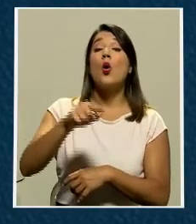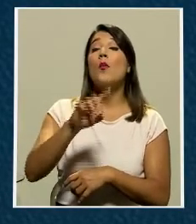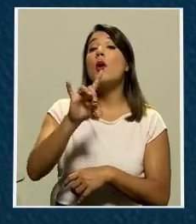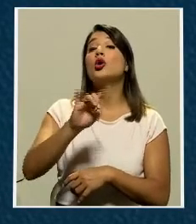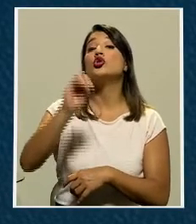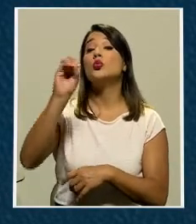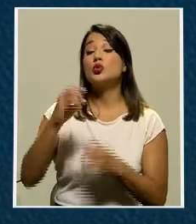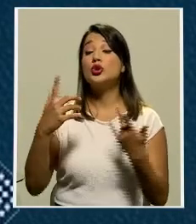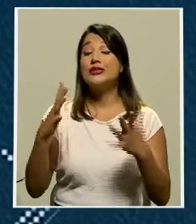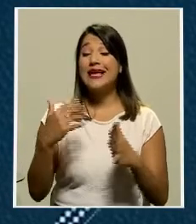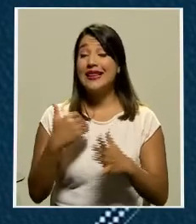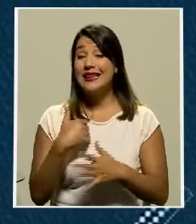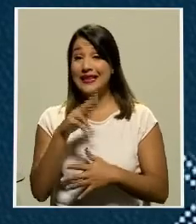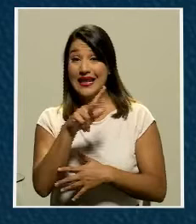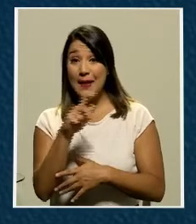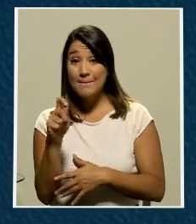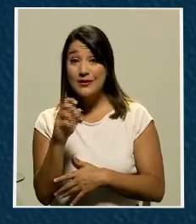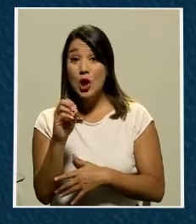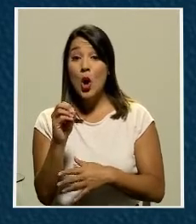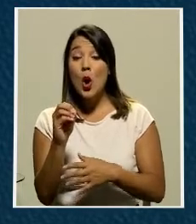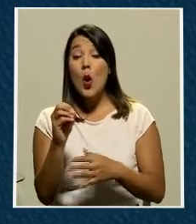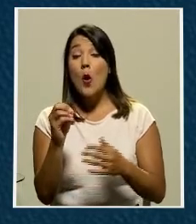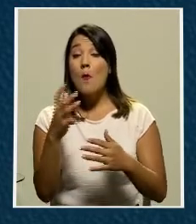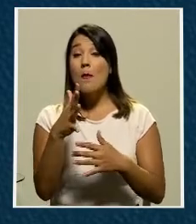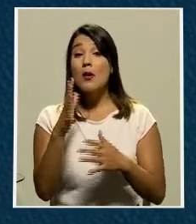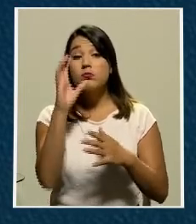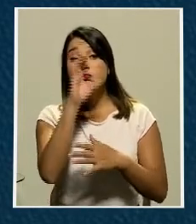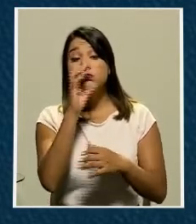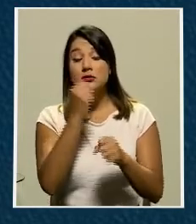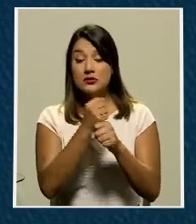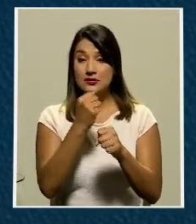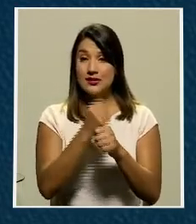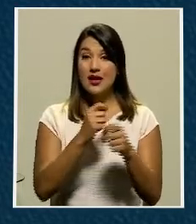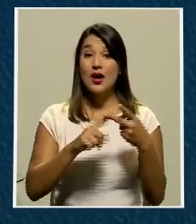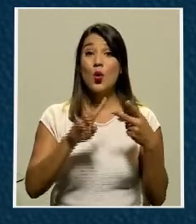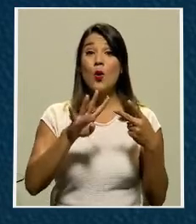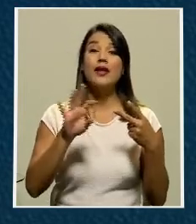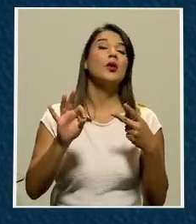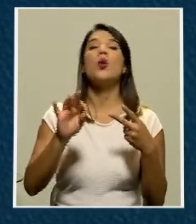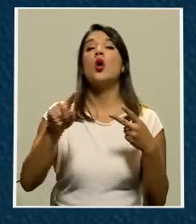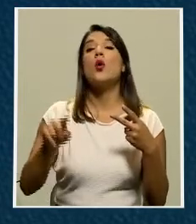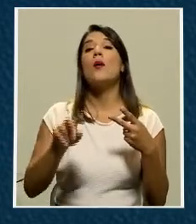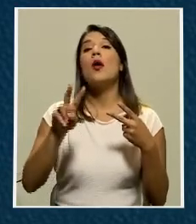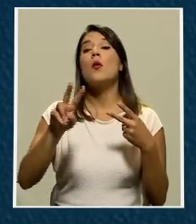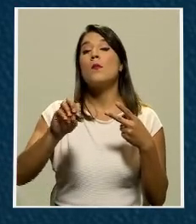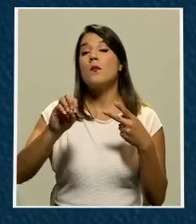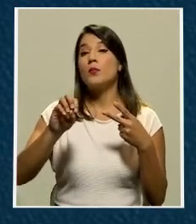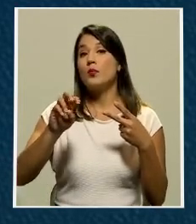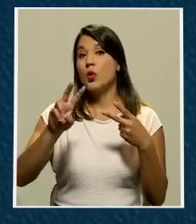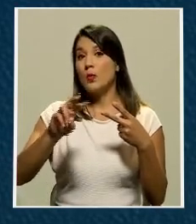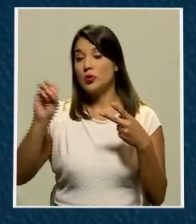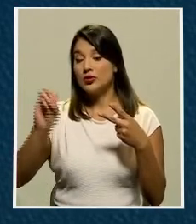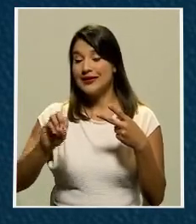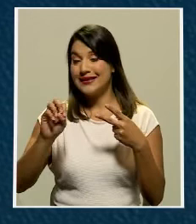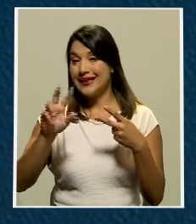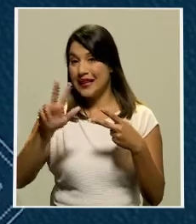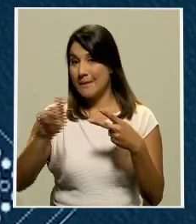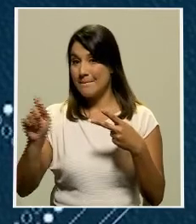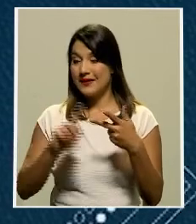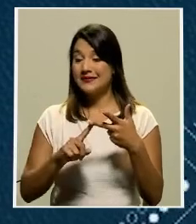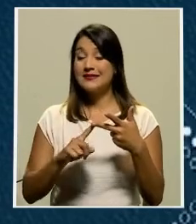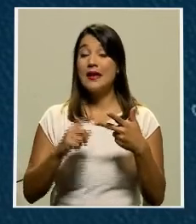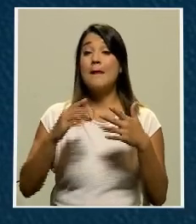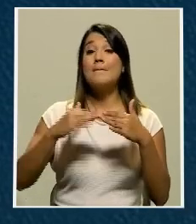tres meses de buscar trabajo, un 42,9% más de tres meses y menos de un año, y un 10